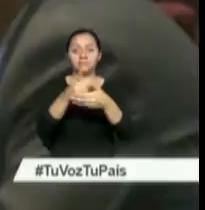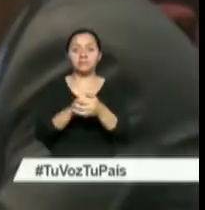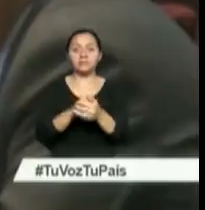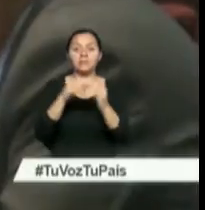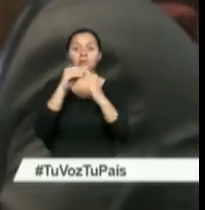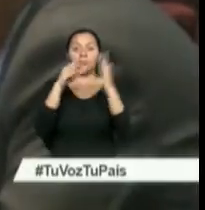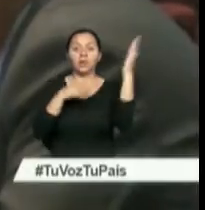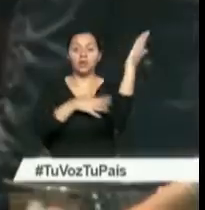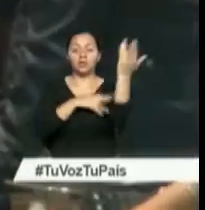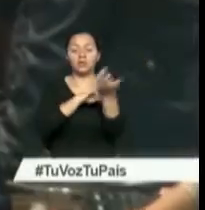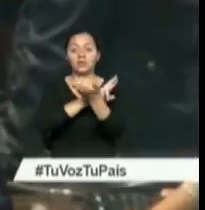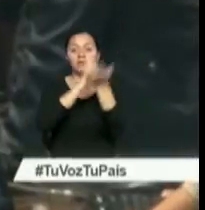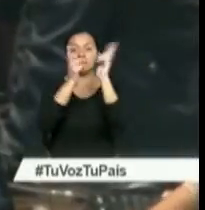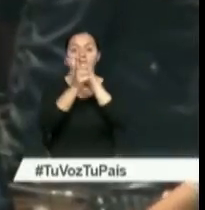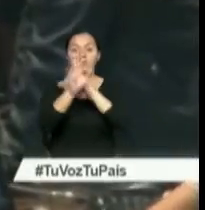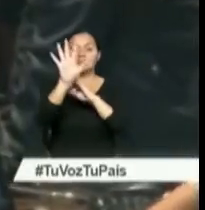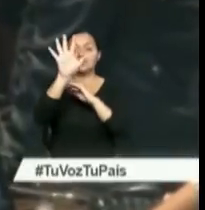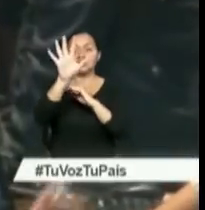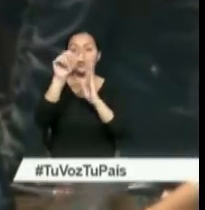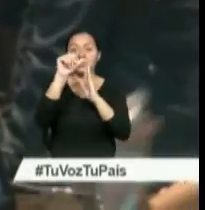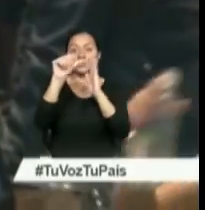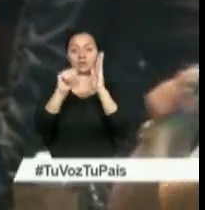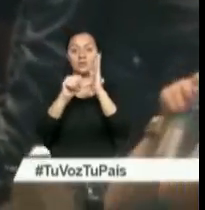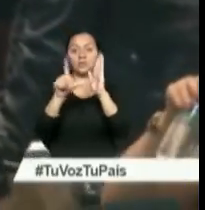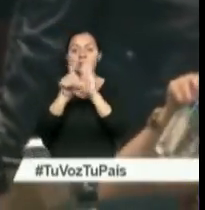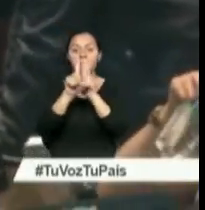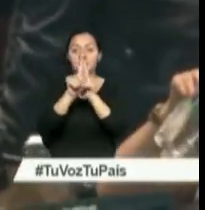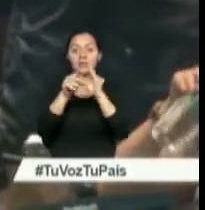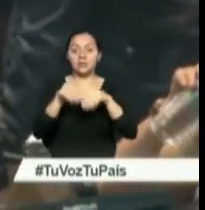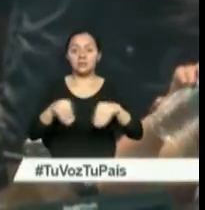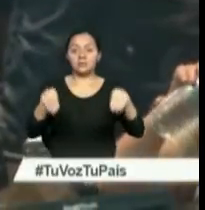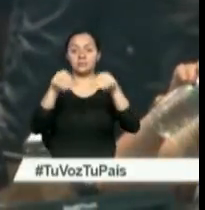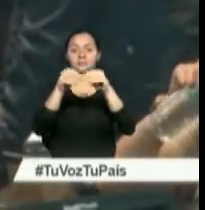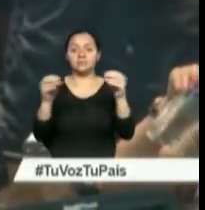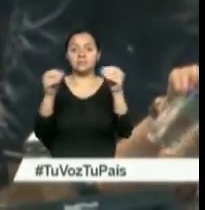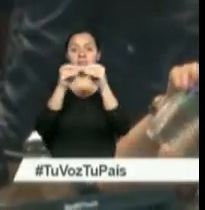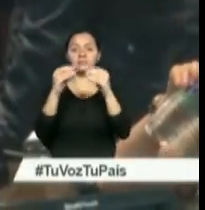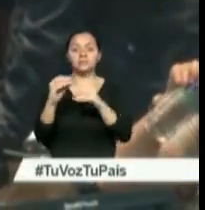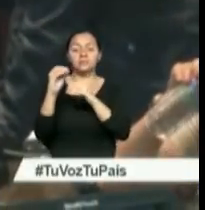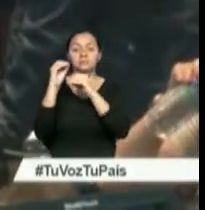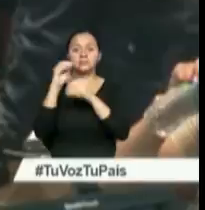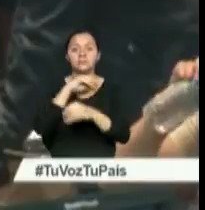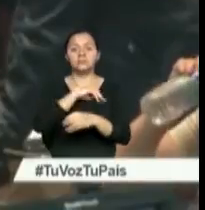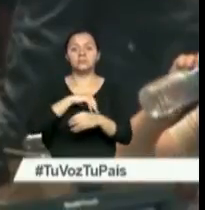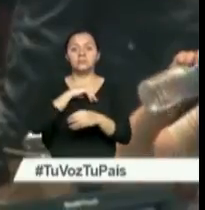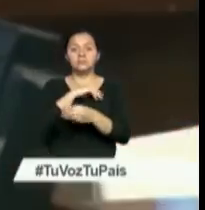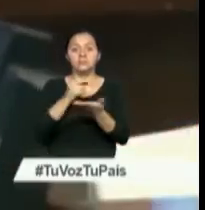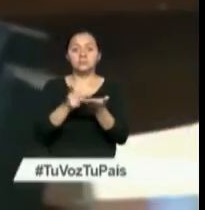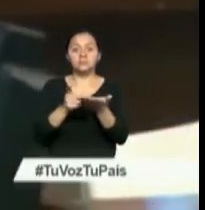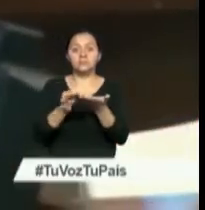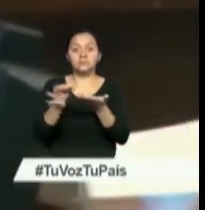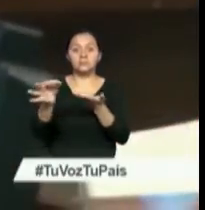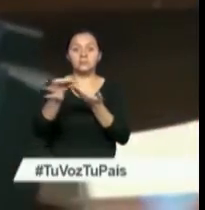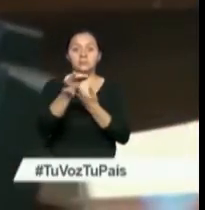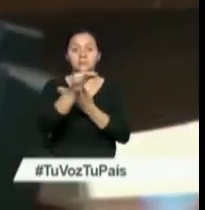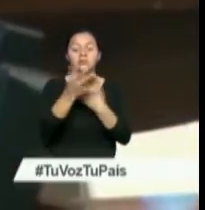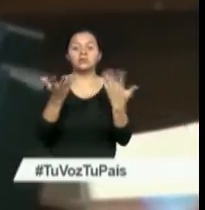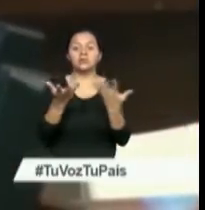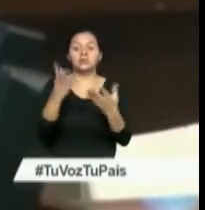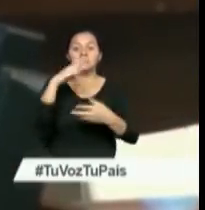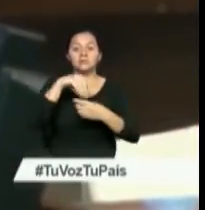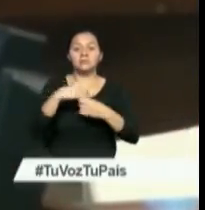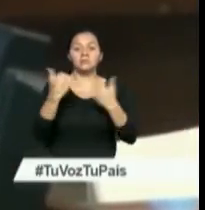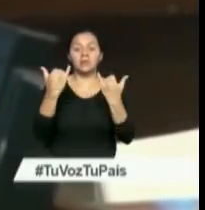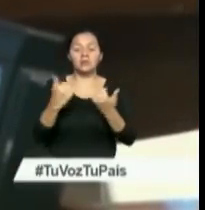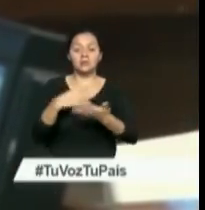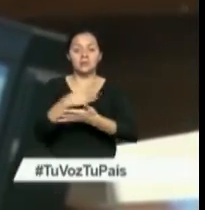proyecto reforma cinco artículos del Código Territorial e incluye la obligación de los municipios y distritos metropolitanos de actualizar